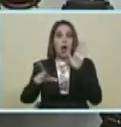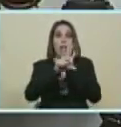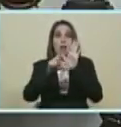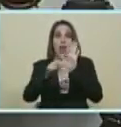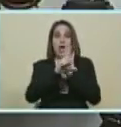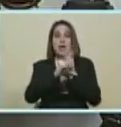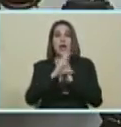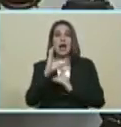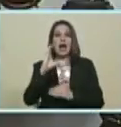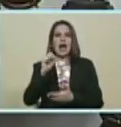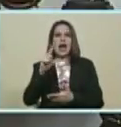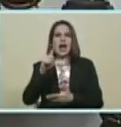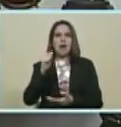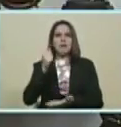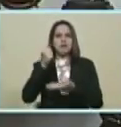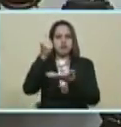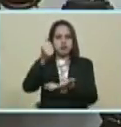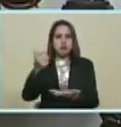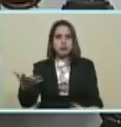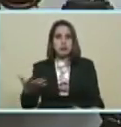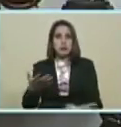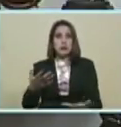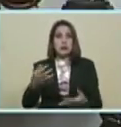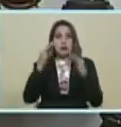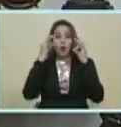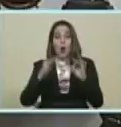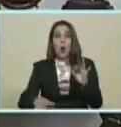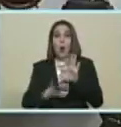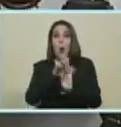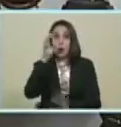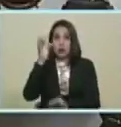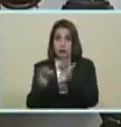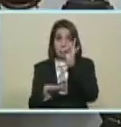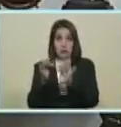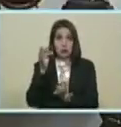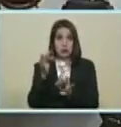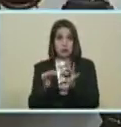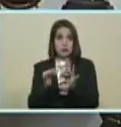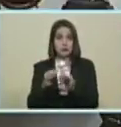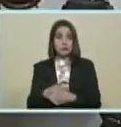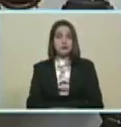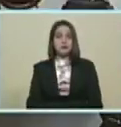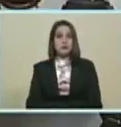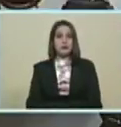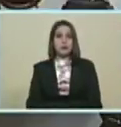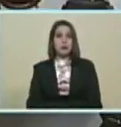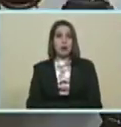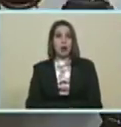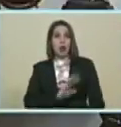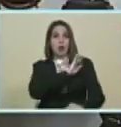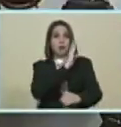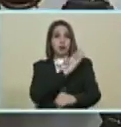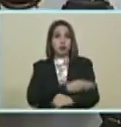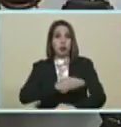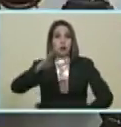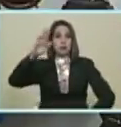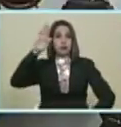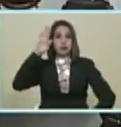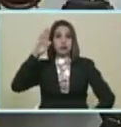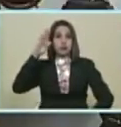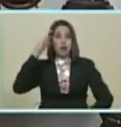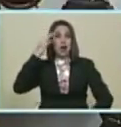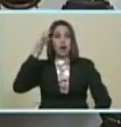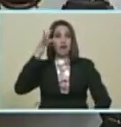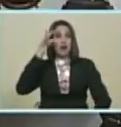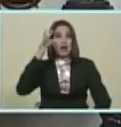De los CLAP Donde se le da Figura jurídica A los CLAP Y se le da Poder jurídico A los